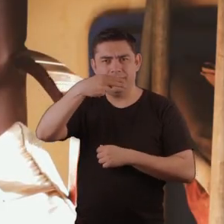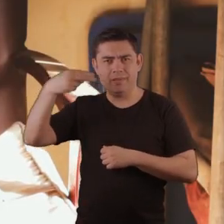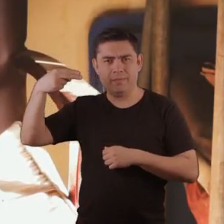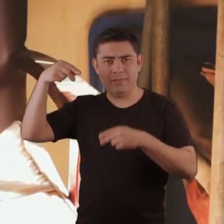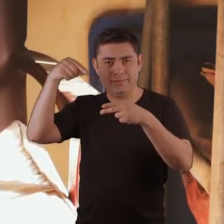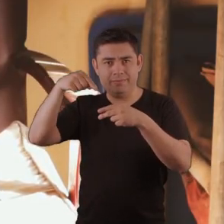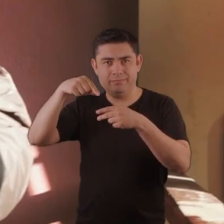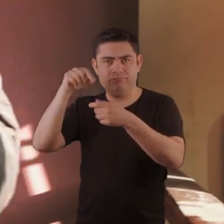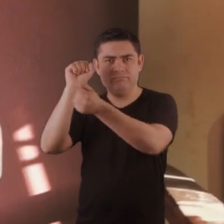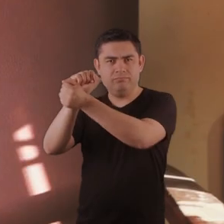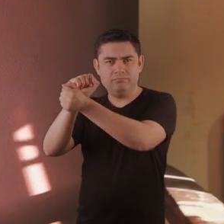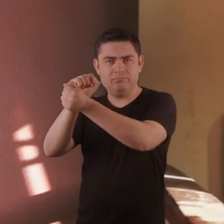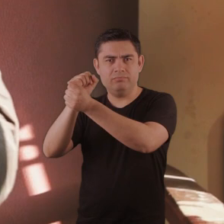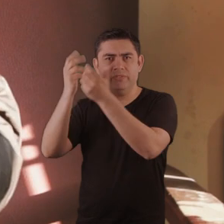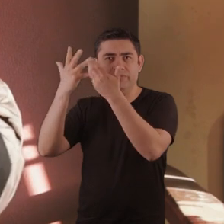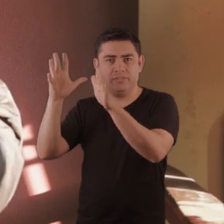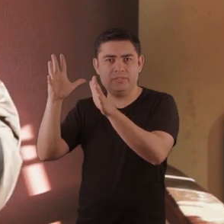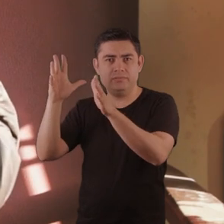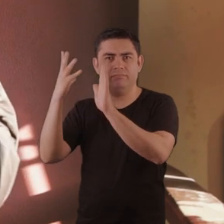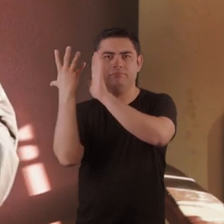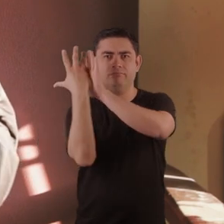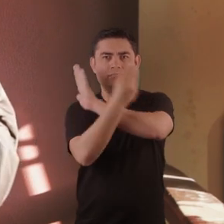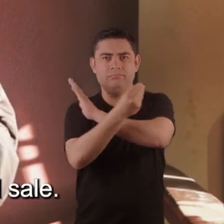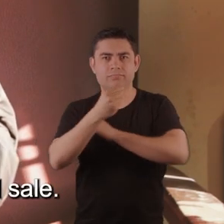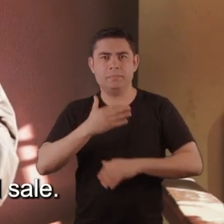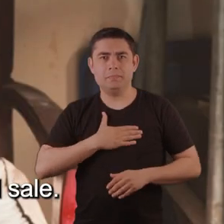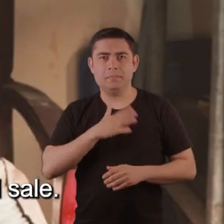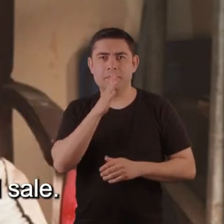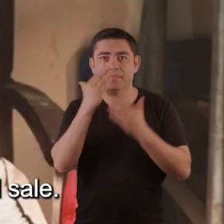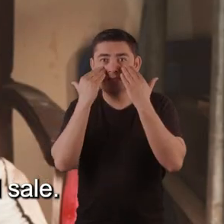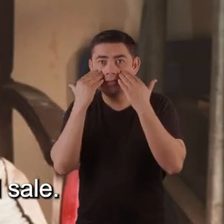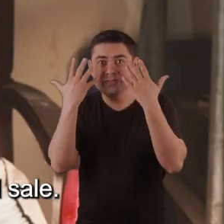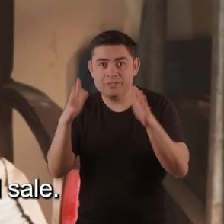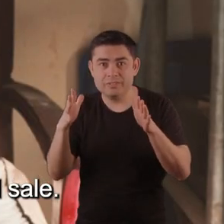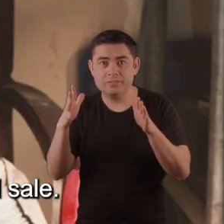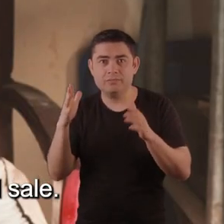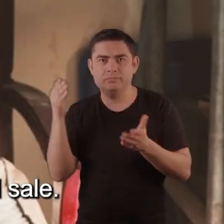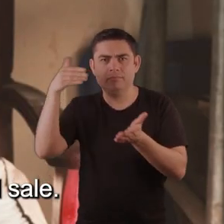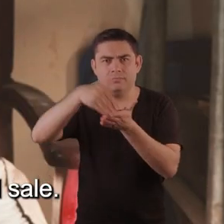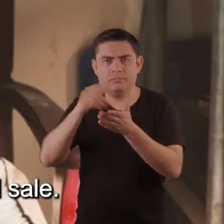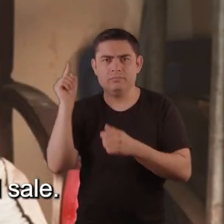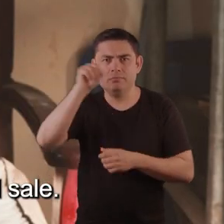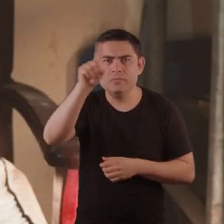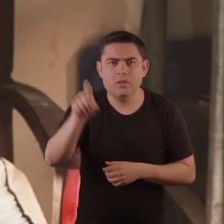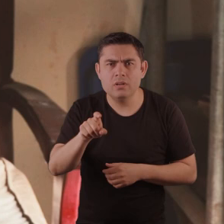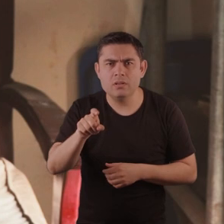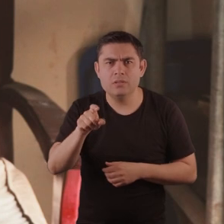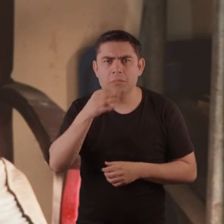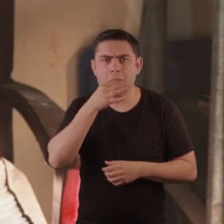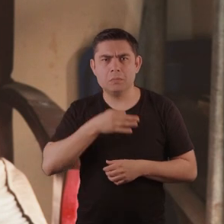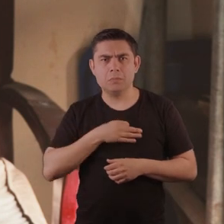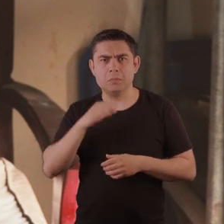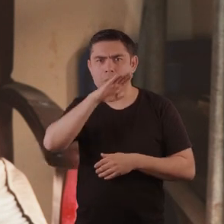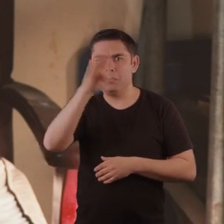En ese tiempo había un tío, ajo marquino, que estaba detenido. Él sale, dice, ese día mismo cuando entraba mi mamá, él sale y la